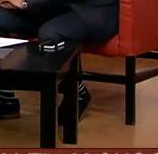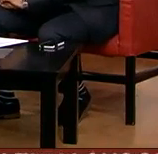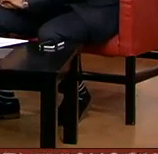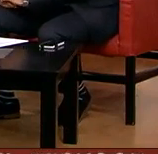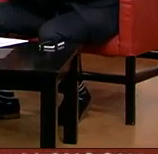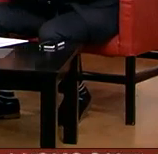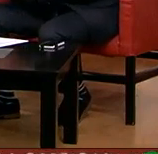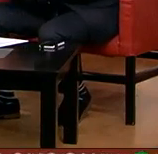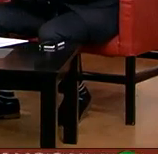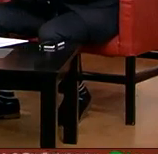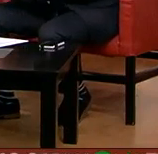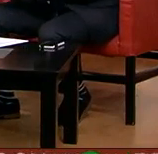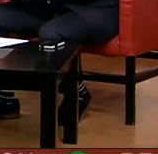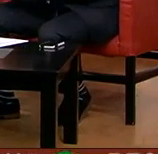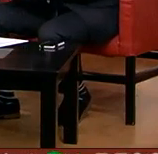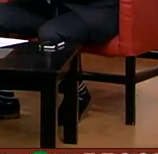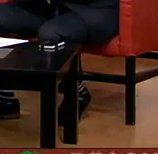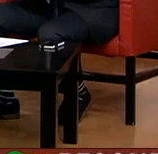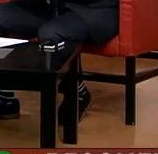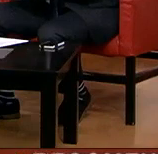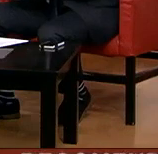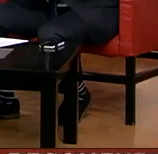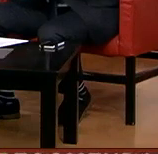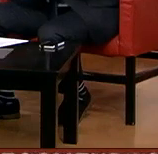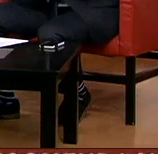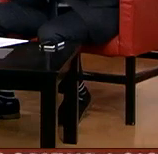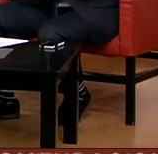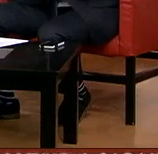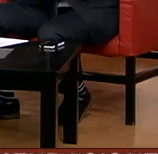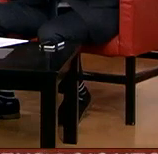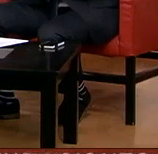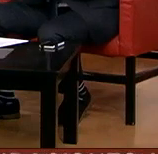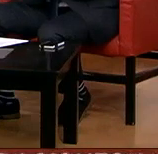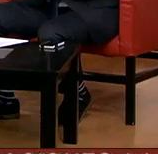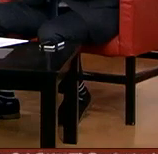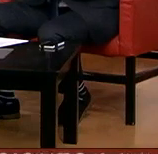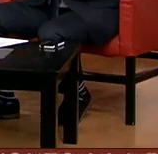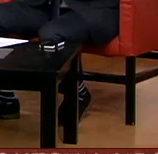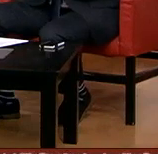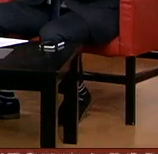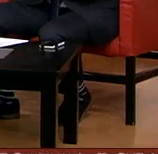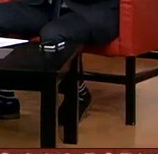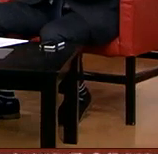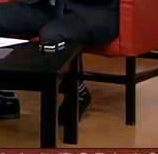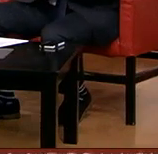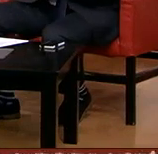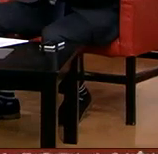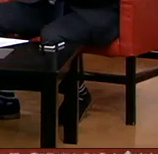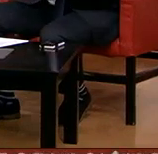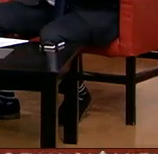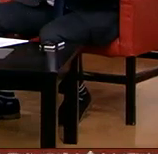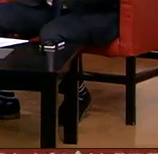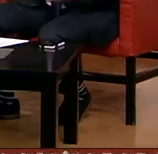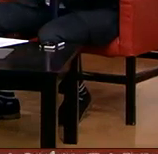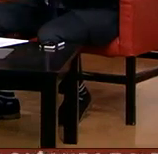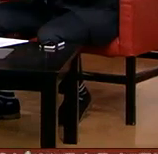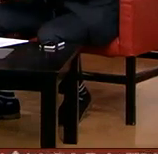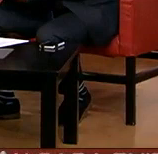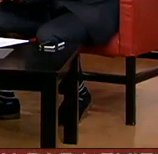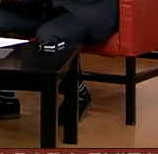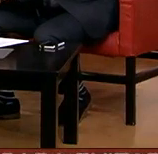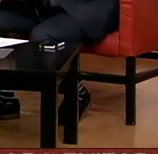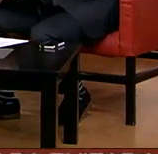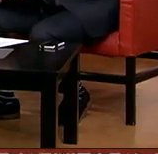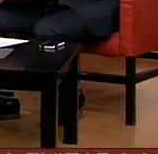te pregunto ¿no es un programa que es tan especializado que va a dejar a mucha gente